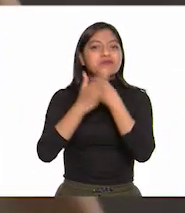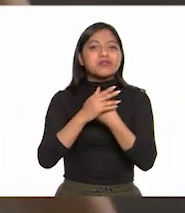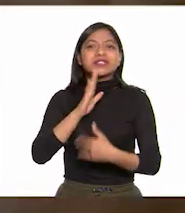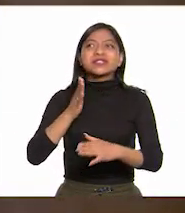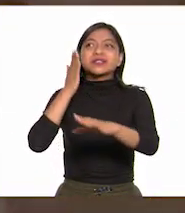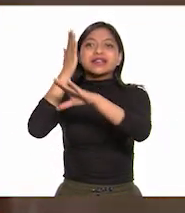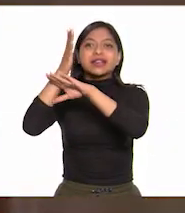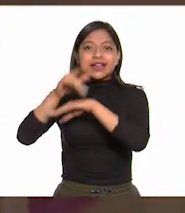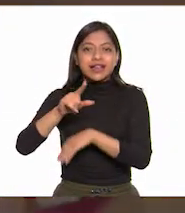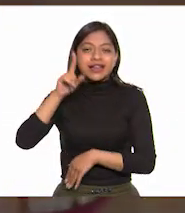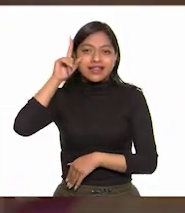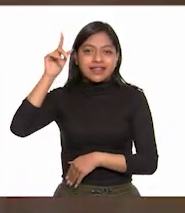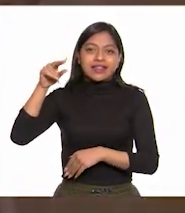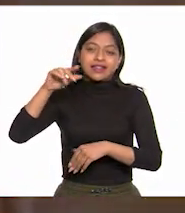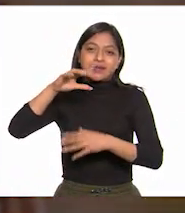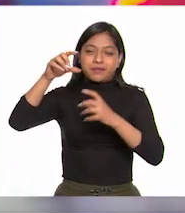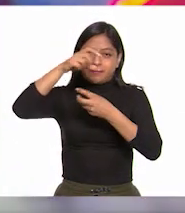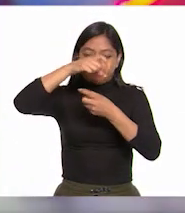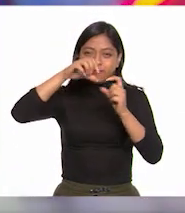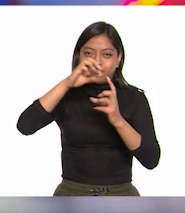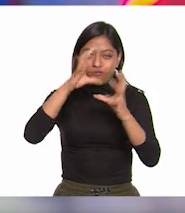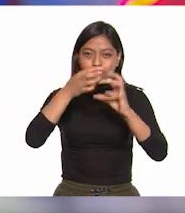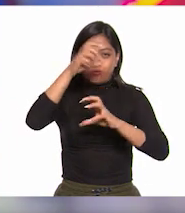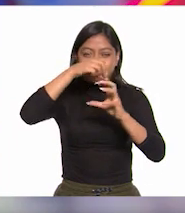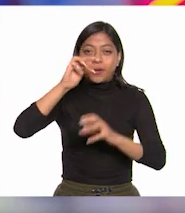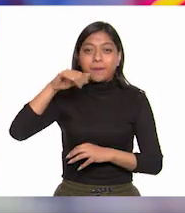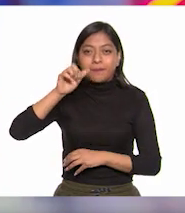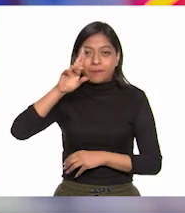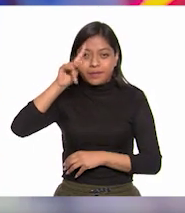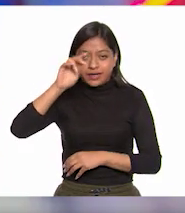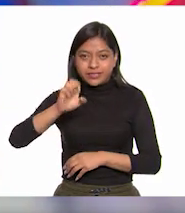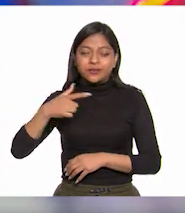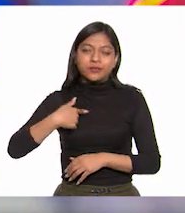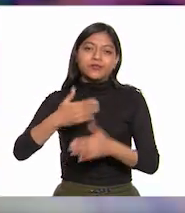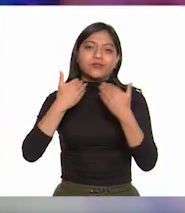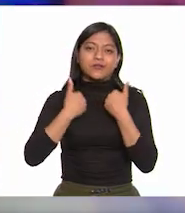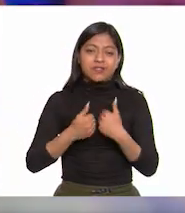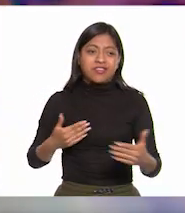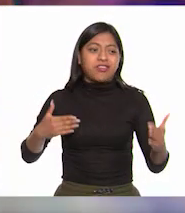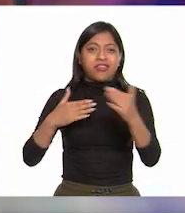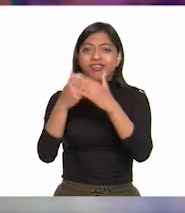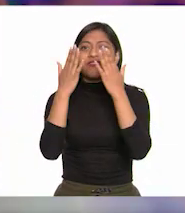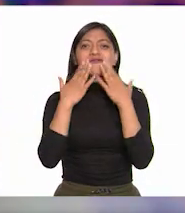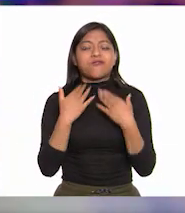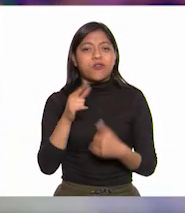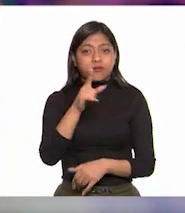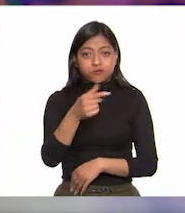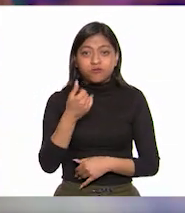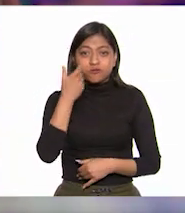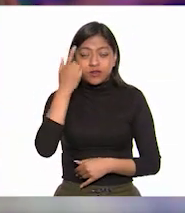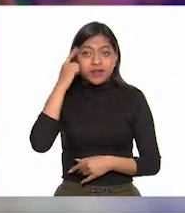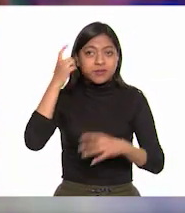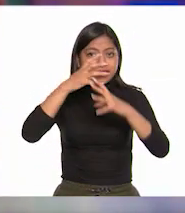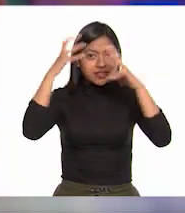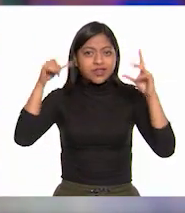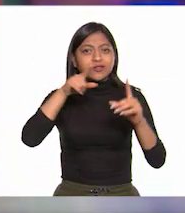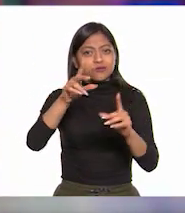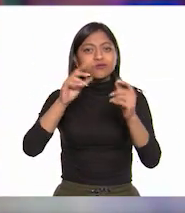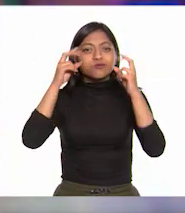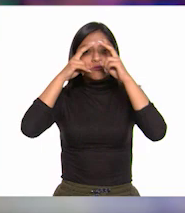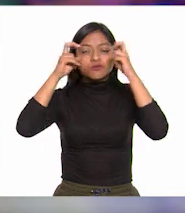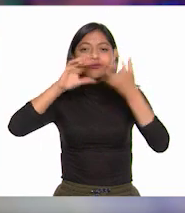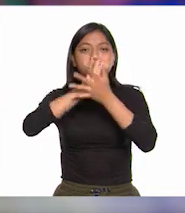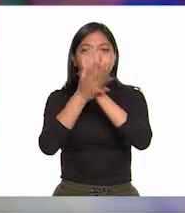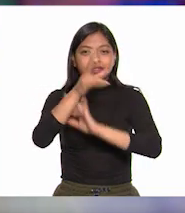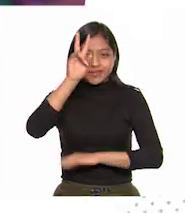misiones que llegarán hasta Marte. El universo me enseñó que no existen fronteras cuando se trata de abrir tu mente y alcanzar tus sueños.